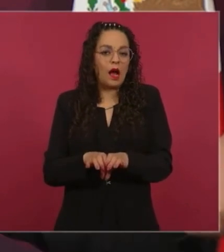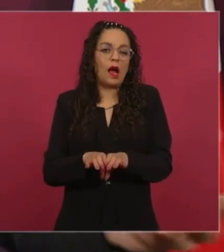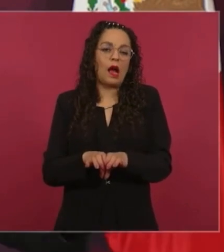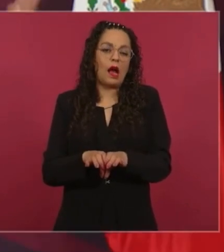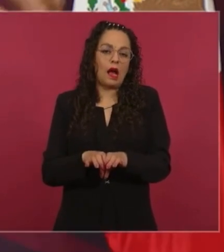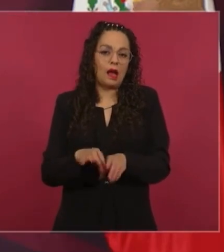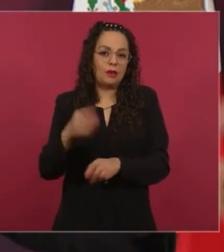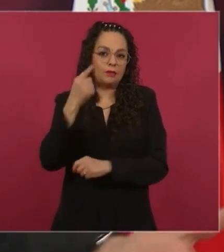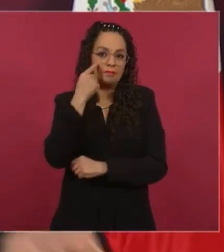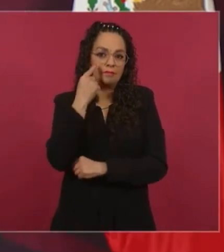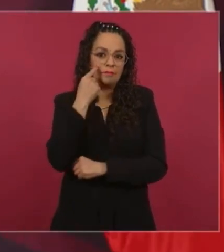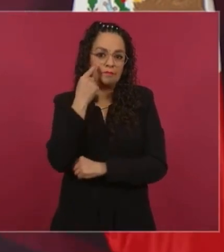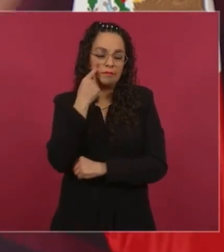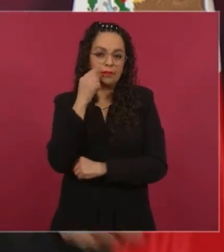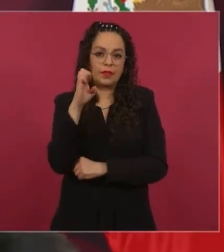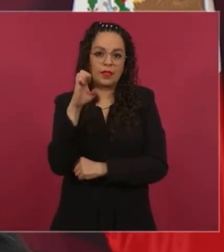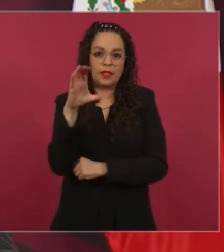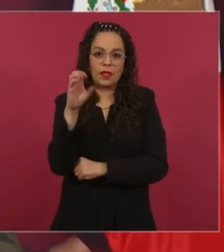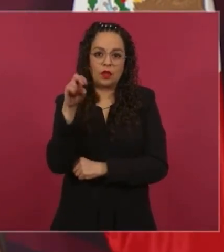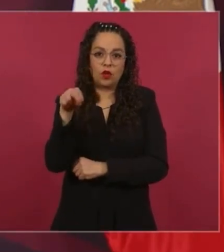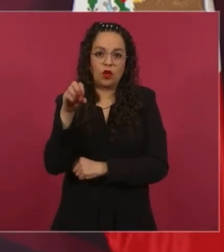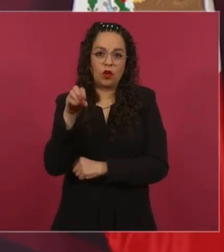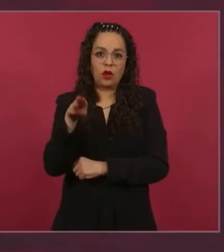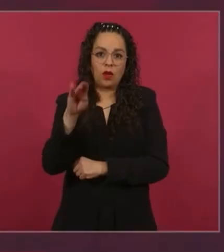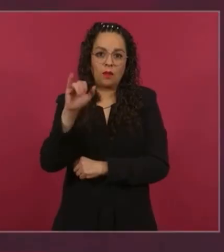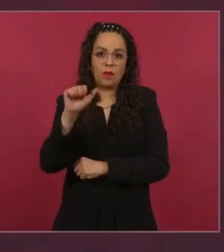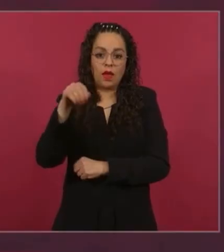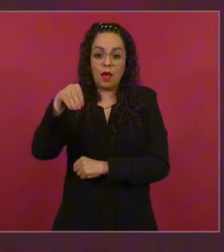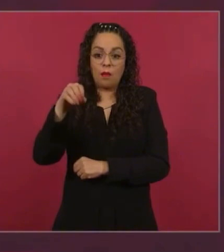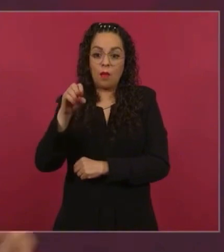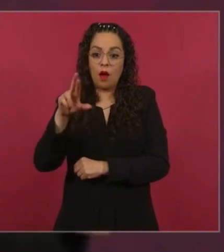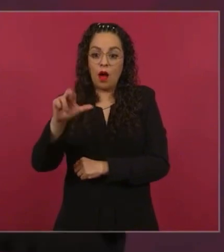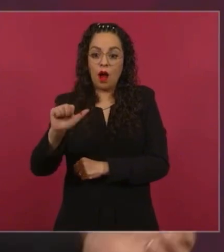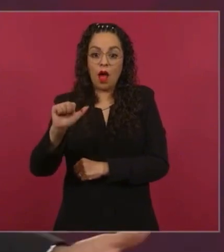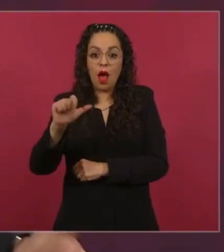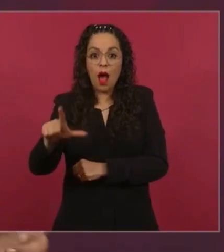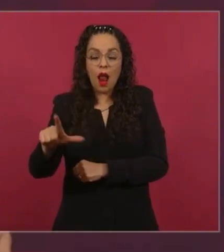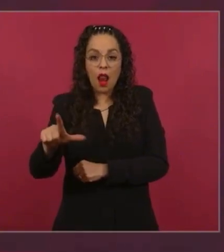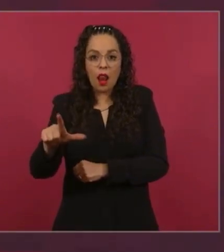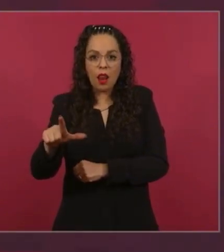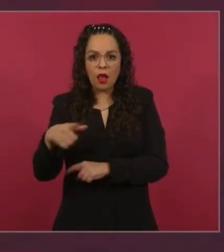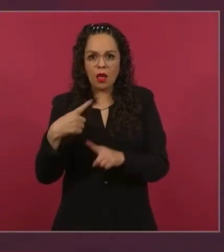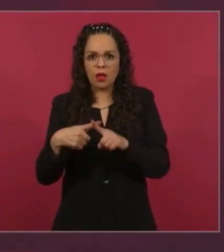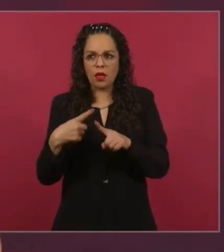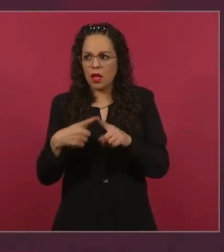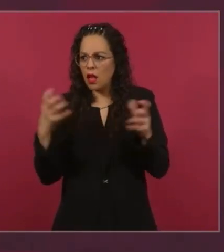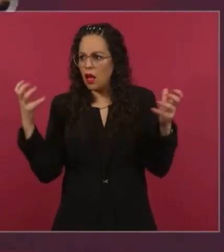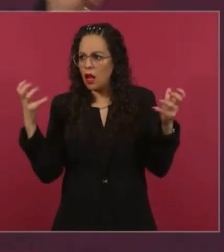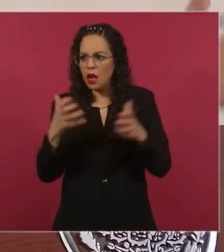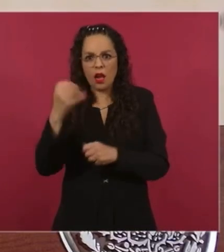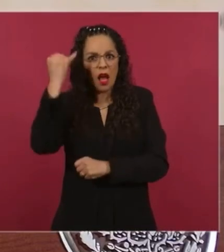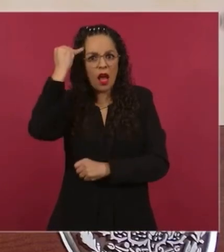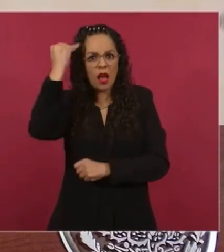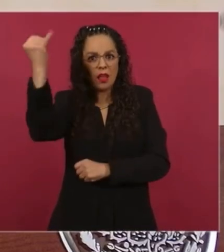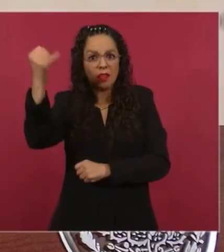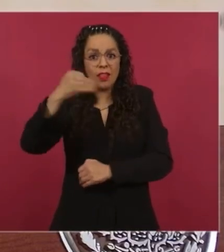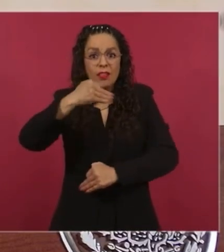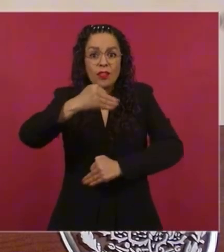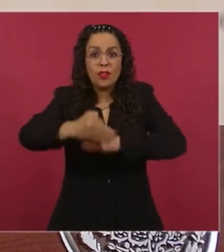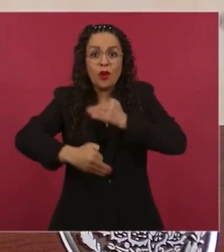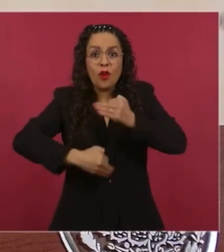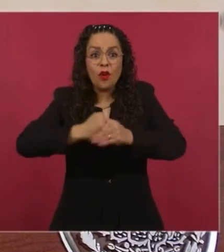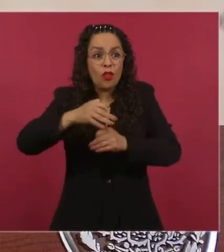quien lo creó, todos, todos los mexicanos, es fruto de nuestro movimiento,